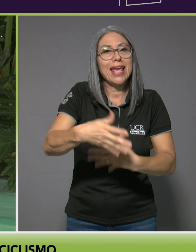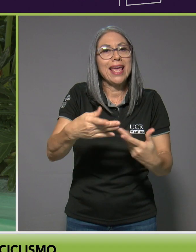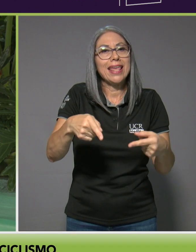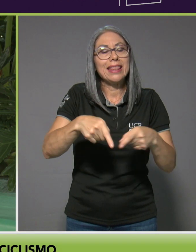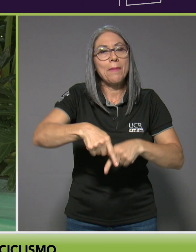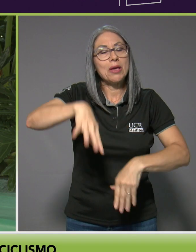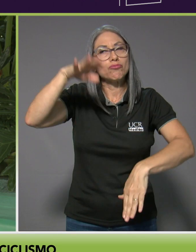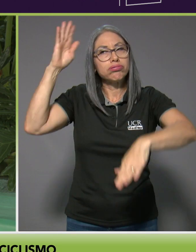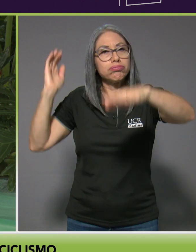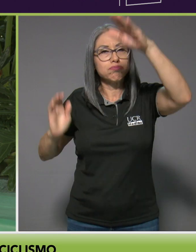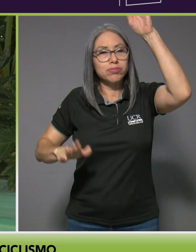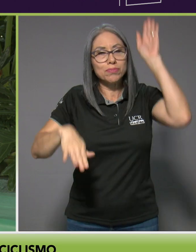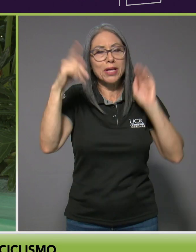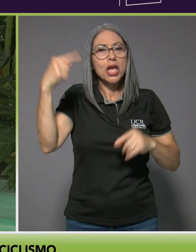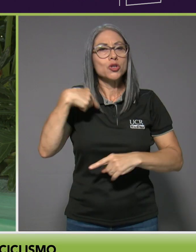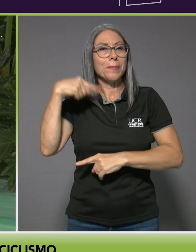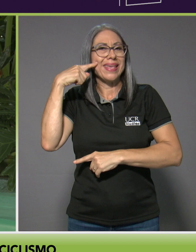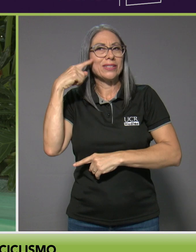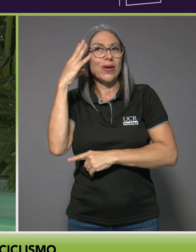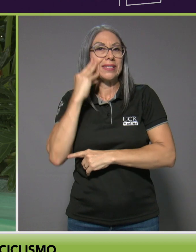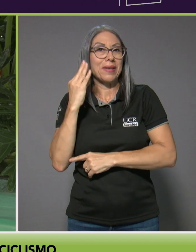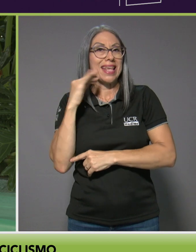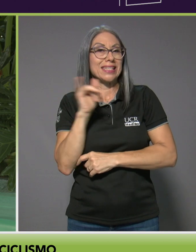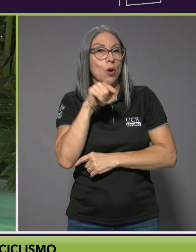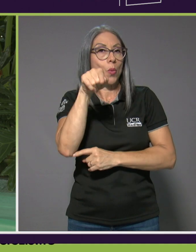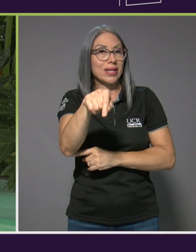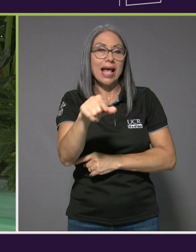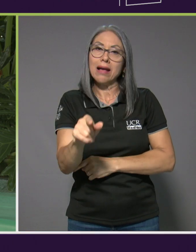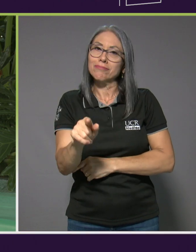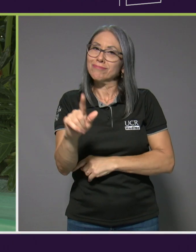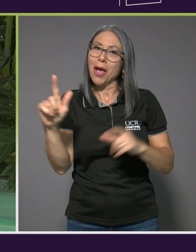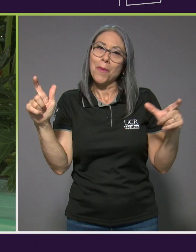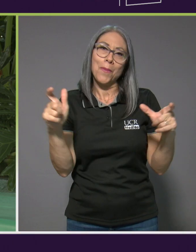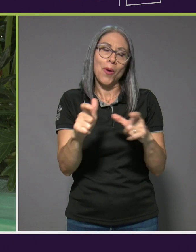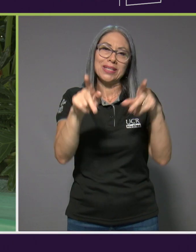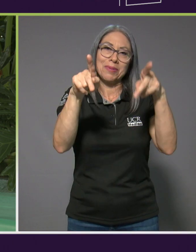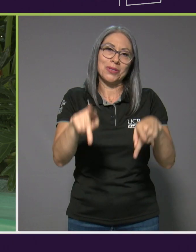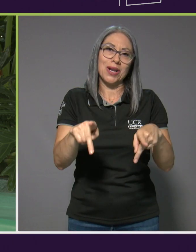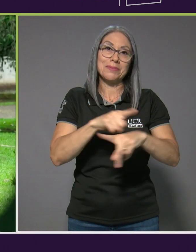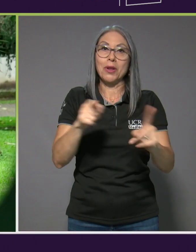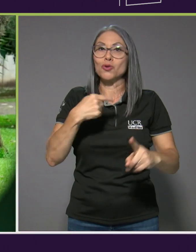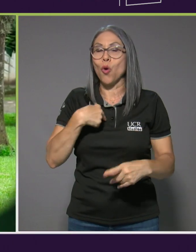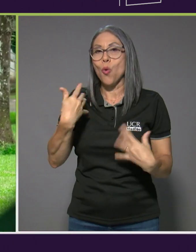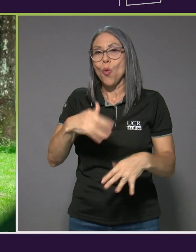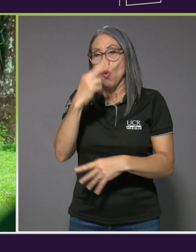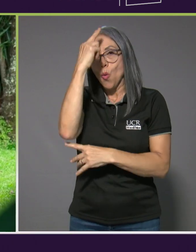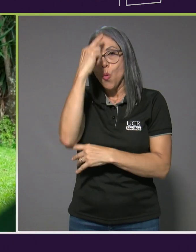como esa, que muy pocas personas lo podrán vivir y yo soy muy privilegiado de que voy a tener la oportunidad.